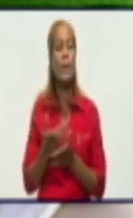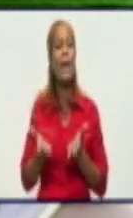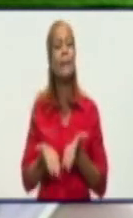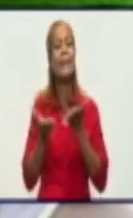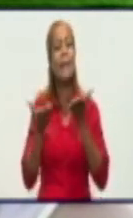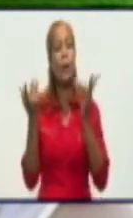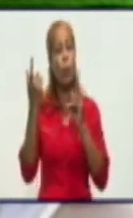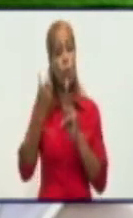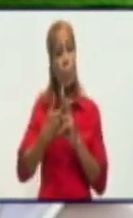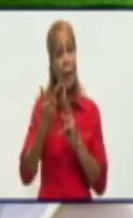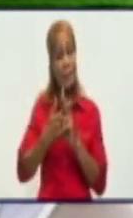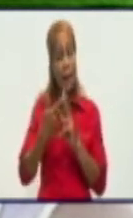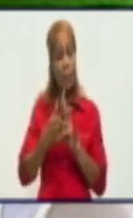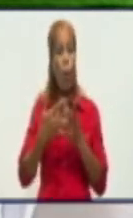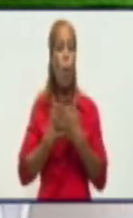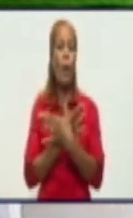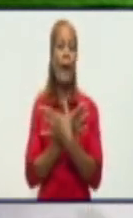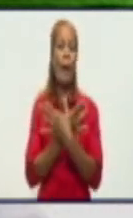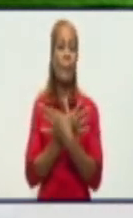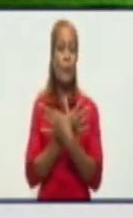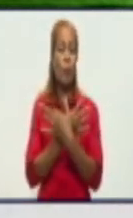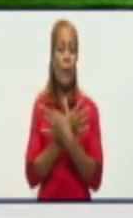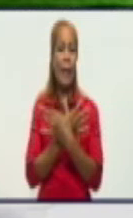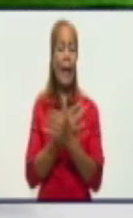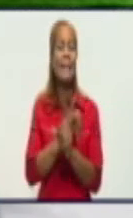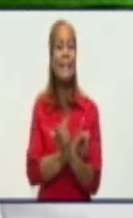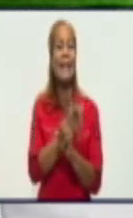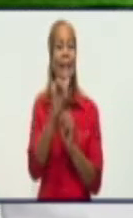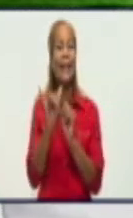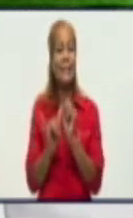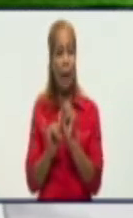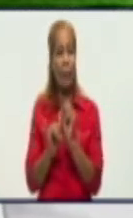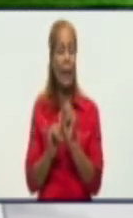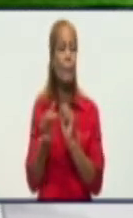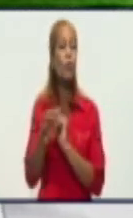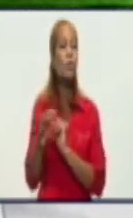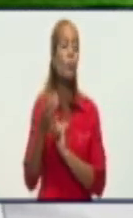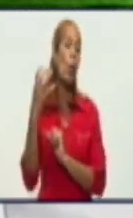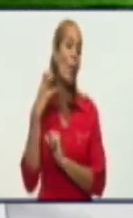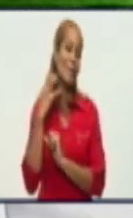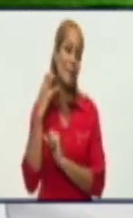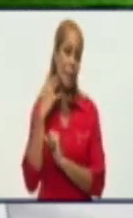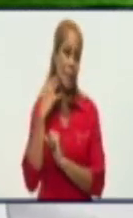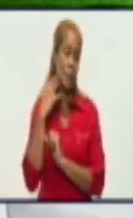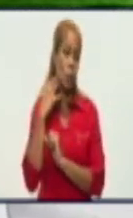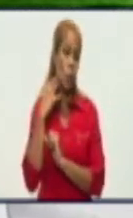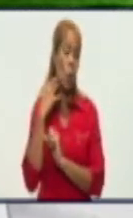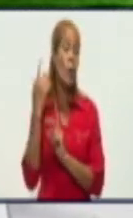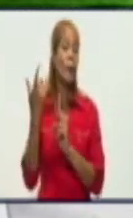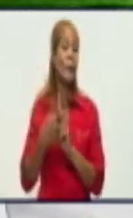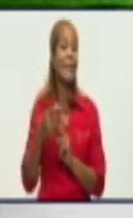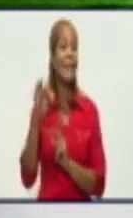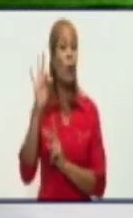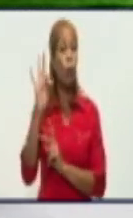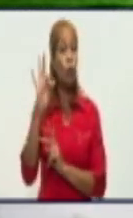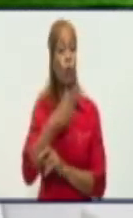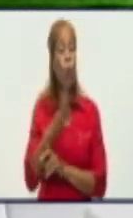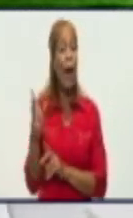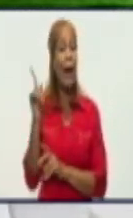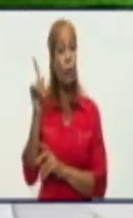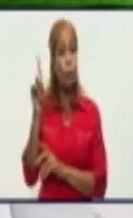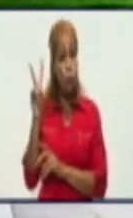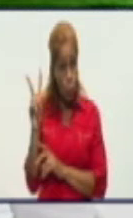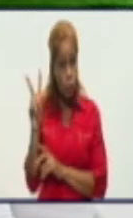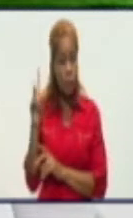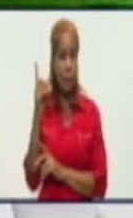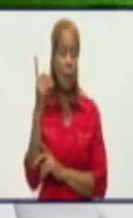Bayamo, Campechuela y Santa Isabel en Mazanillo. Y de 8 a 12 de la noche, el bloque 1, que